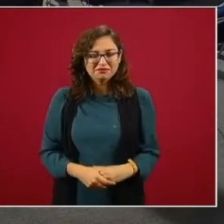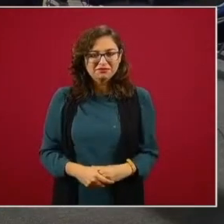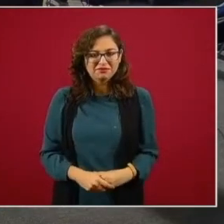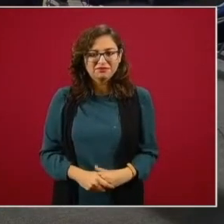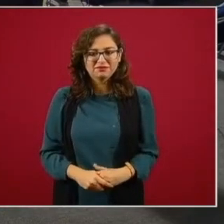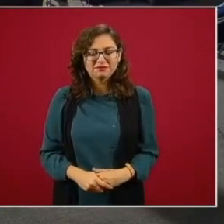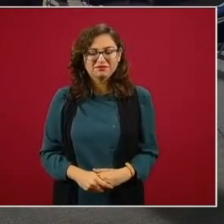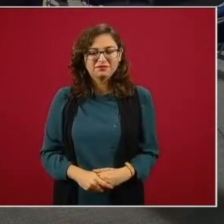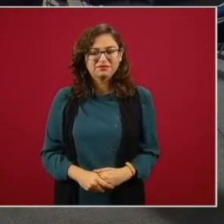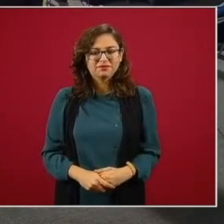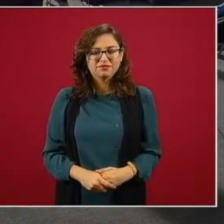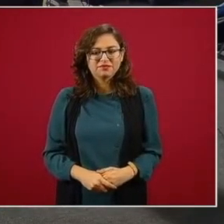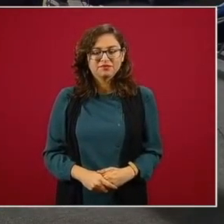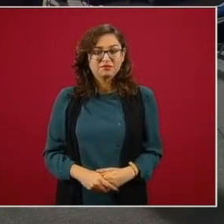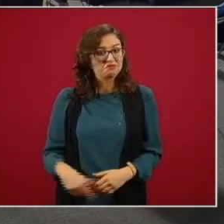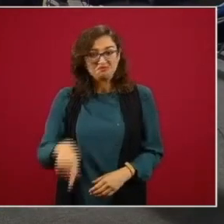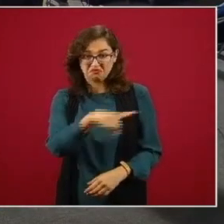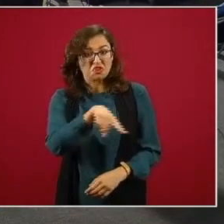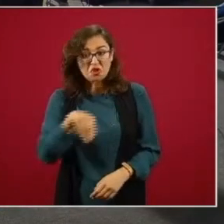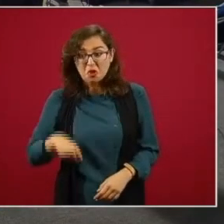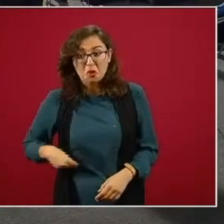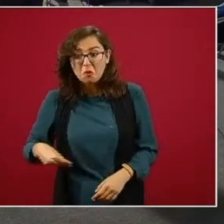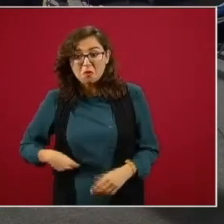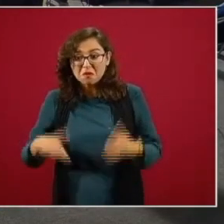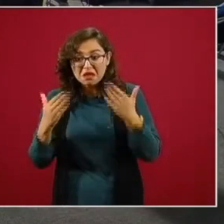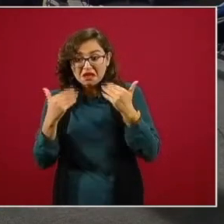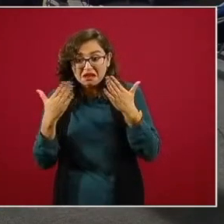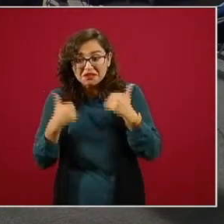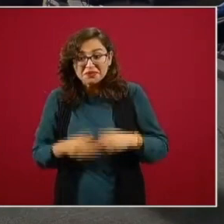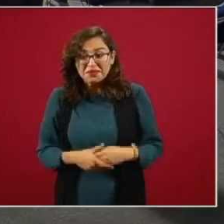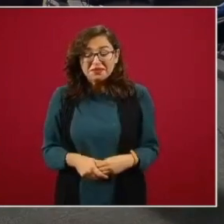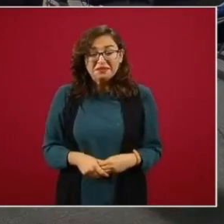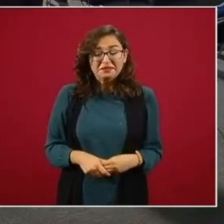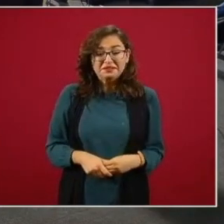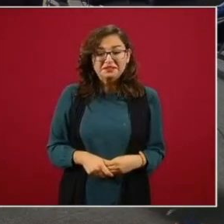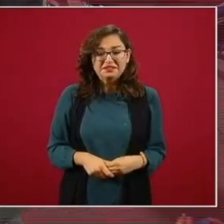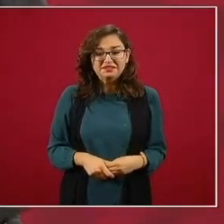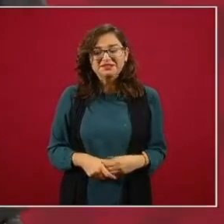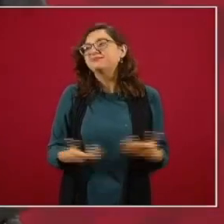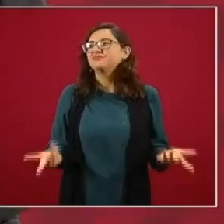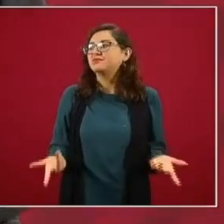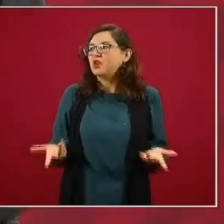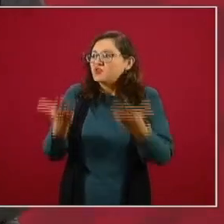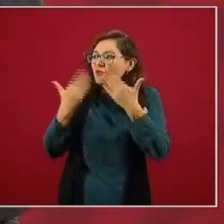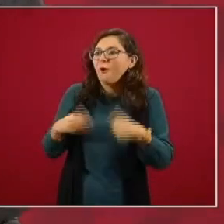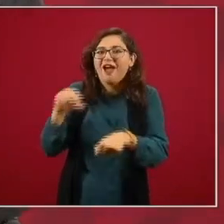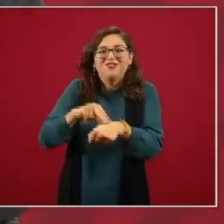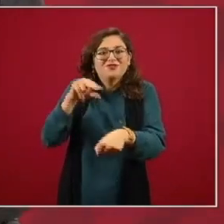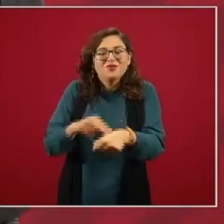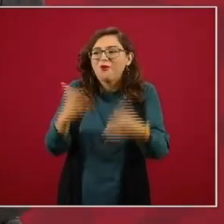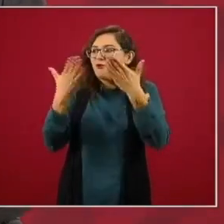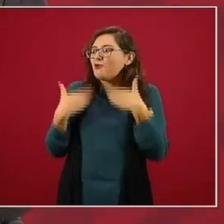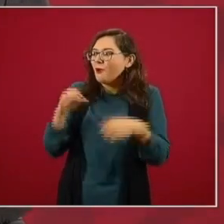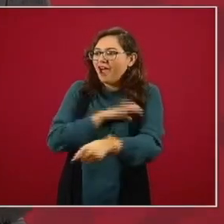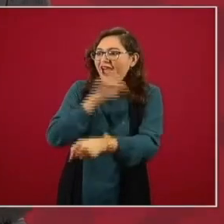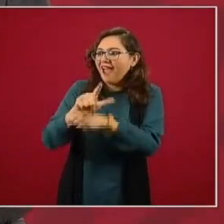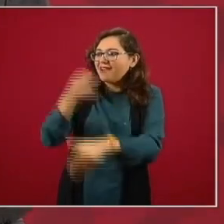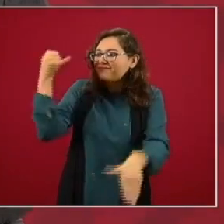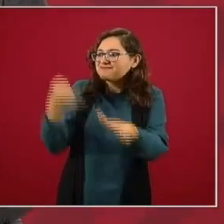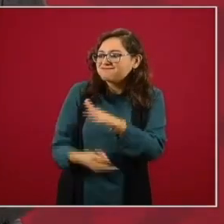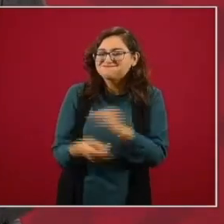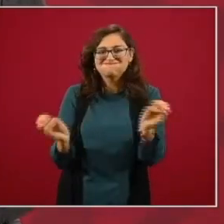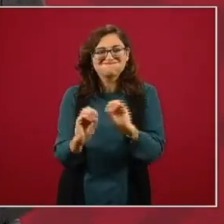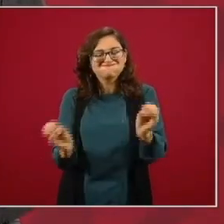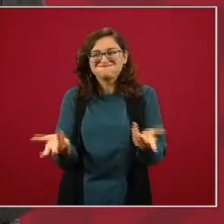que ellos no son culpables no tenemos los especialistas que requerimos